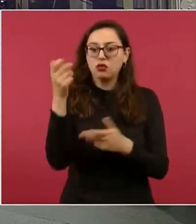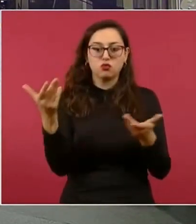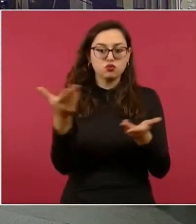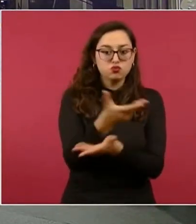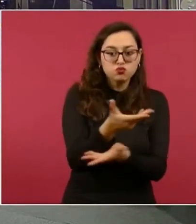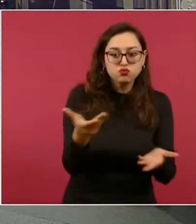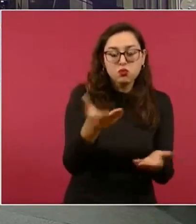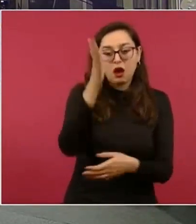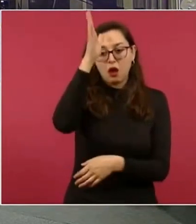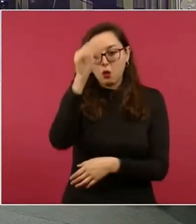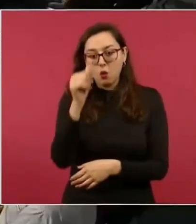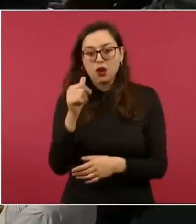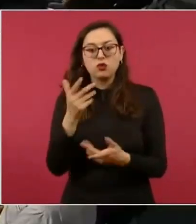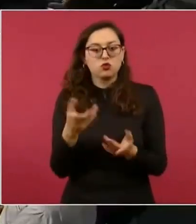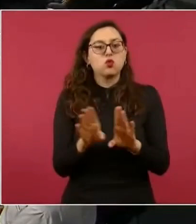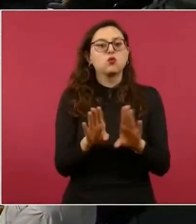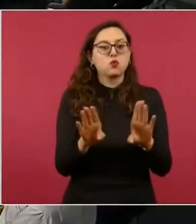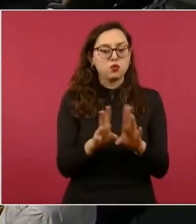se llegó a una conciliación.